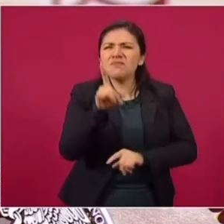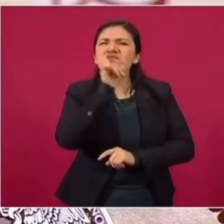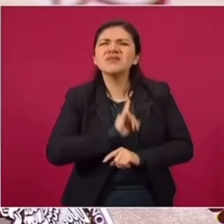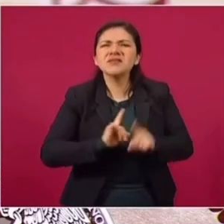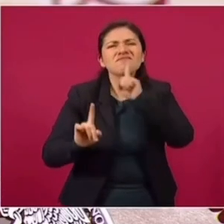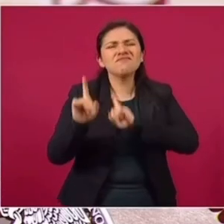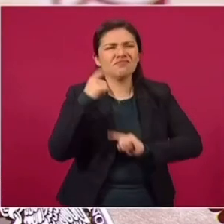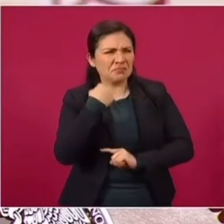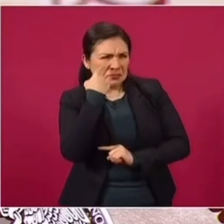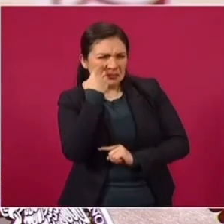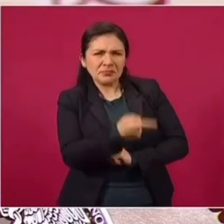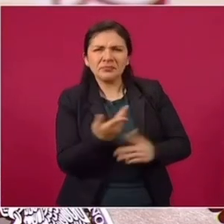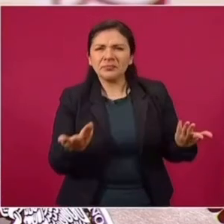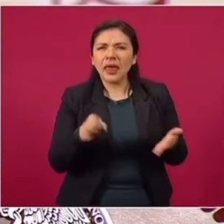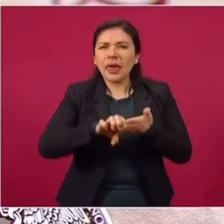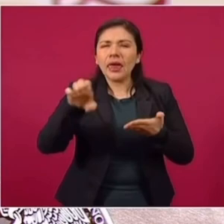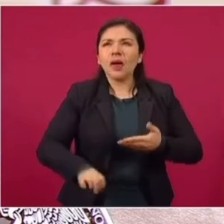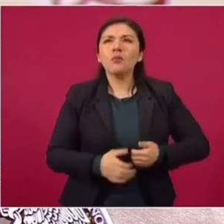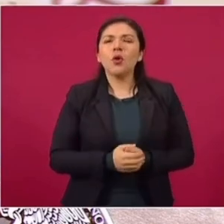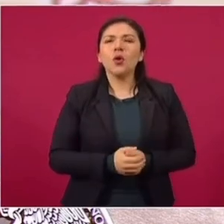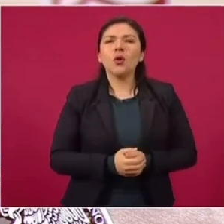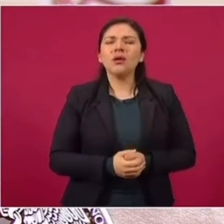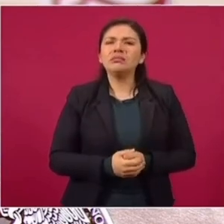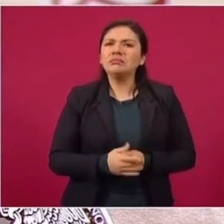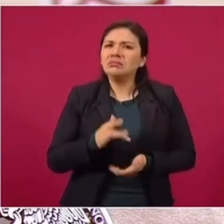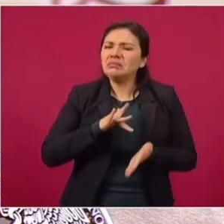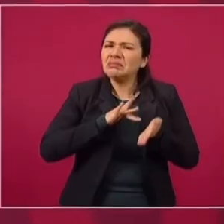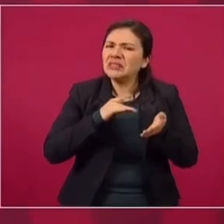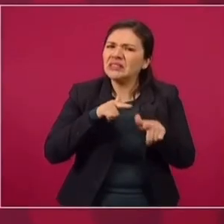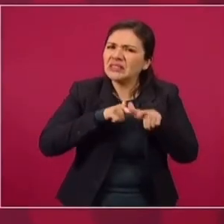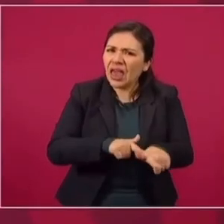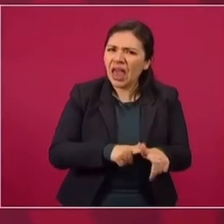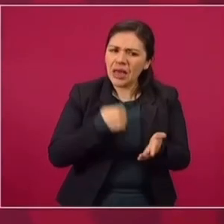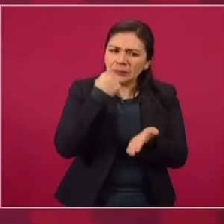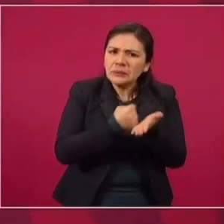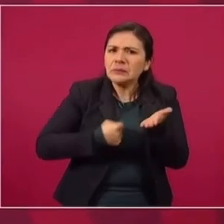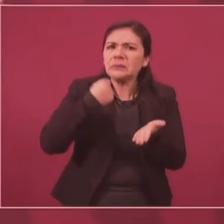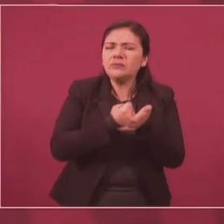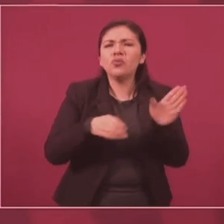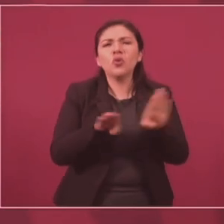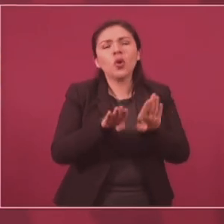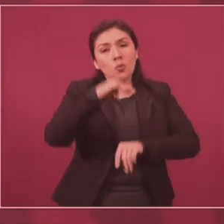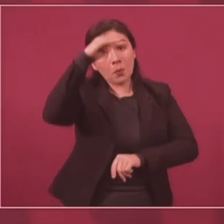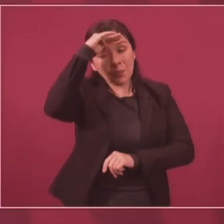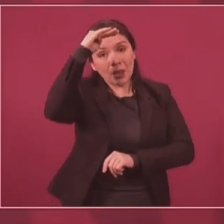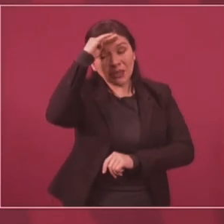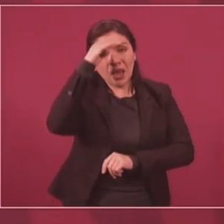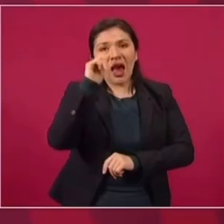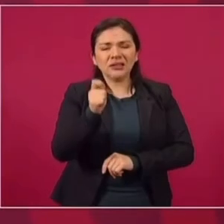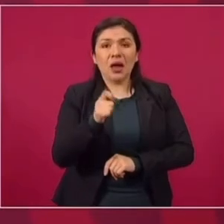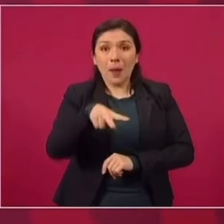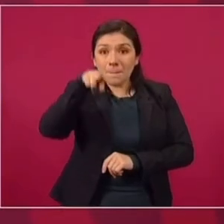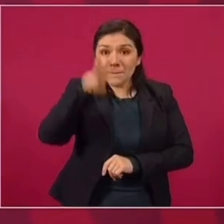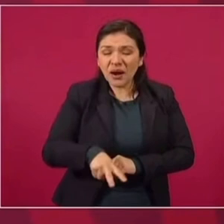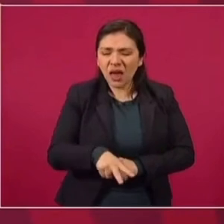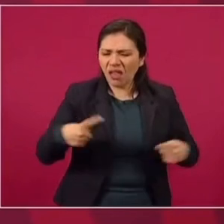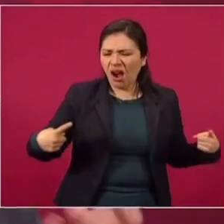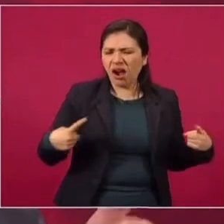nos llama la atención este persistente uso de una verdad distorsionada,